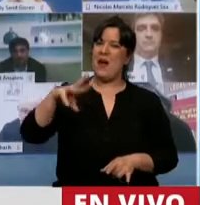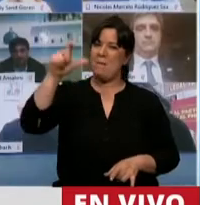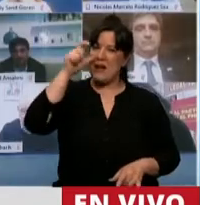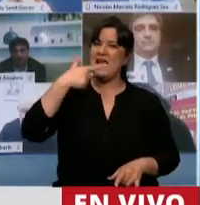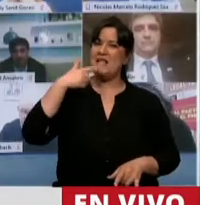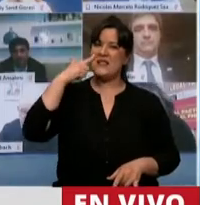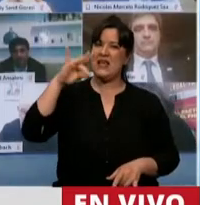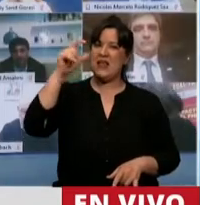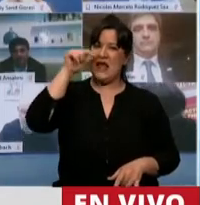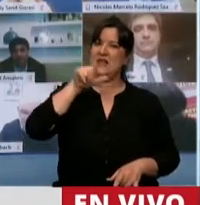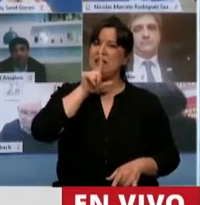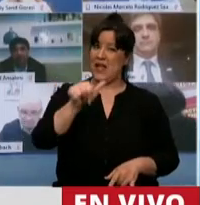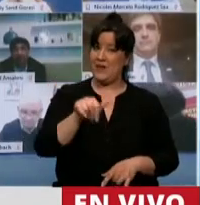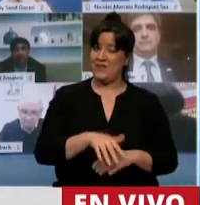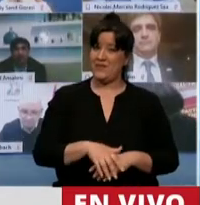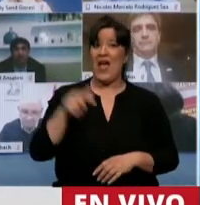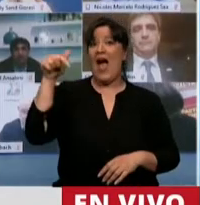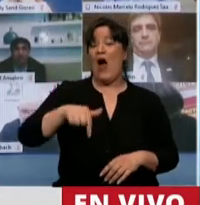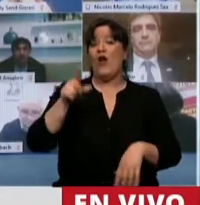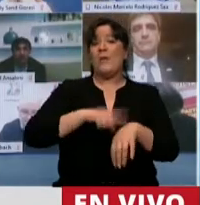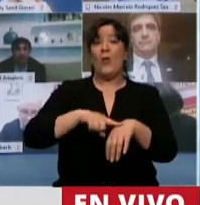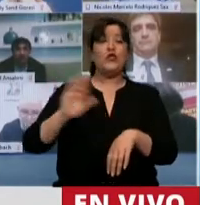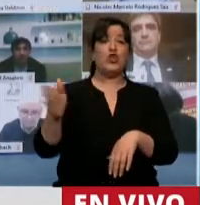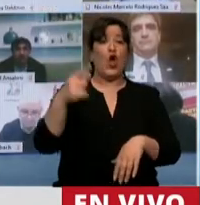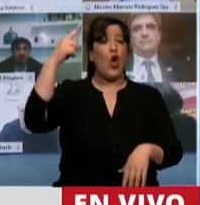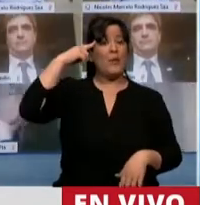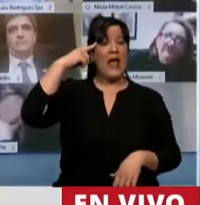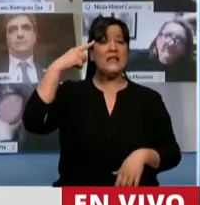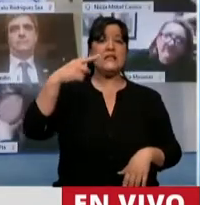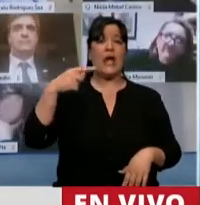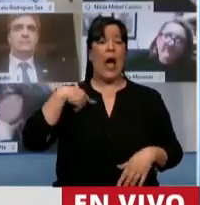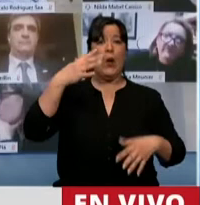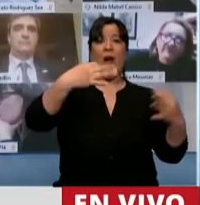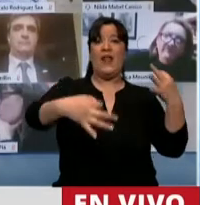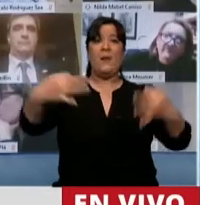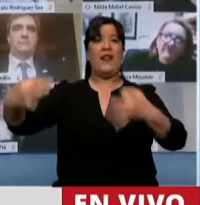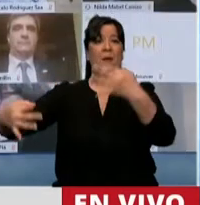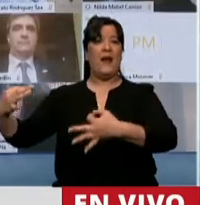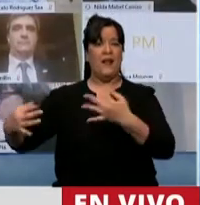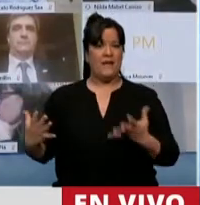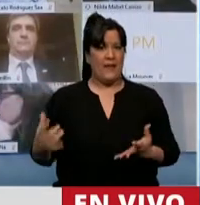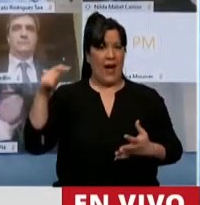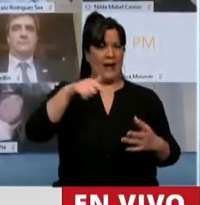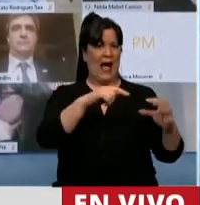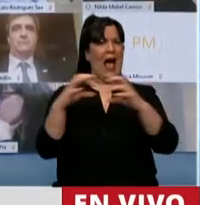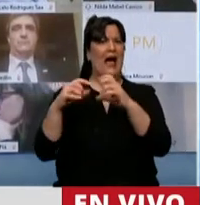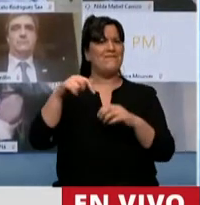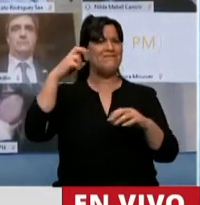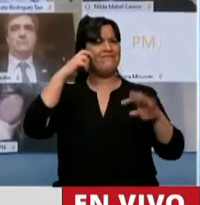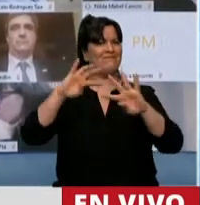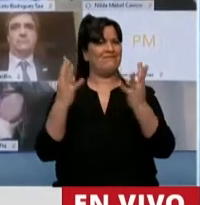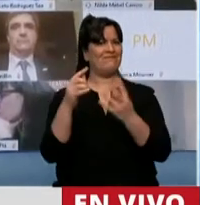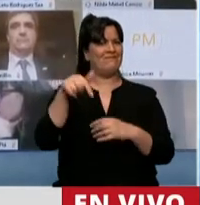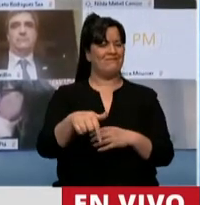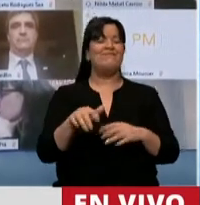En épocas de posverdad, y me parece que la posverdad ha invadido el recinto, me parece que era necesario